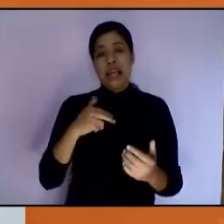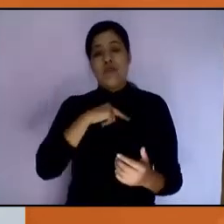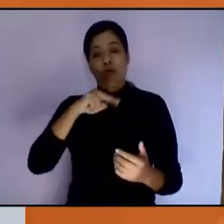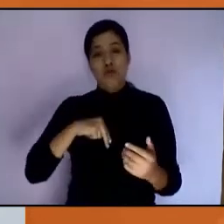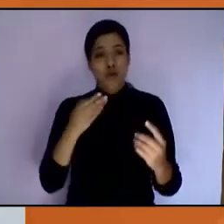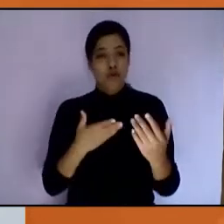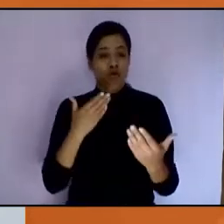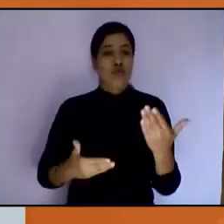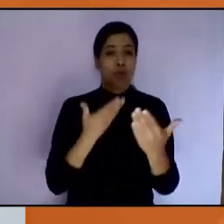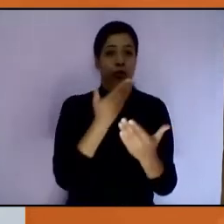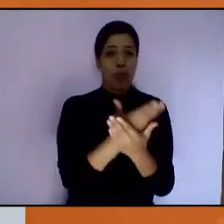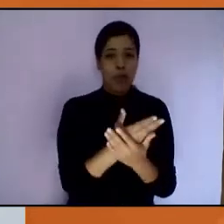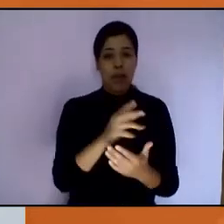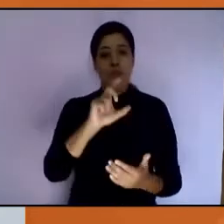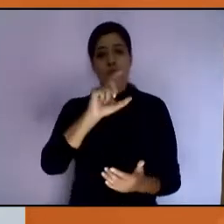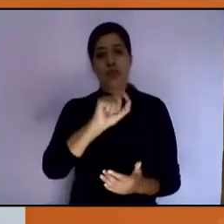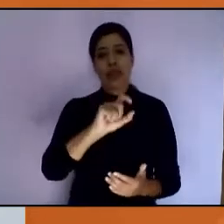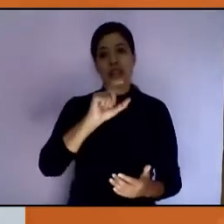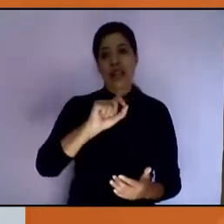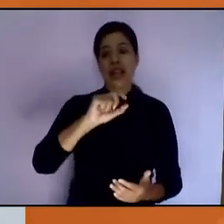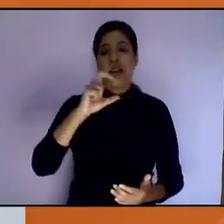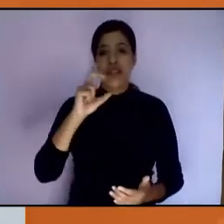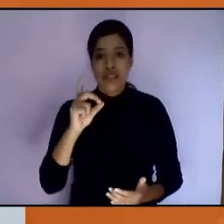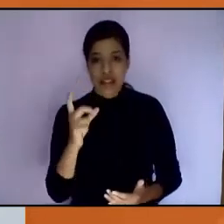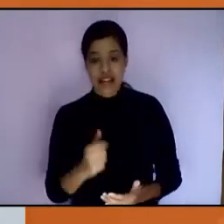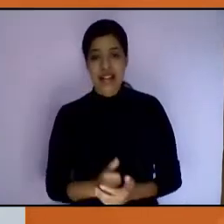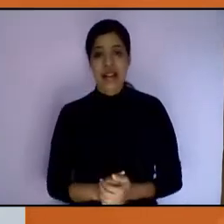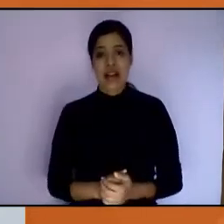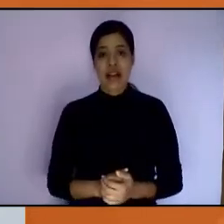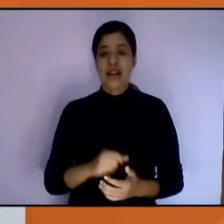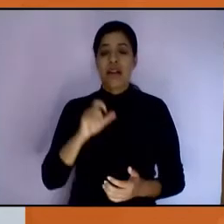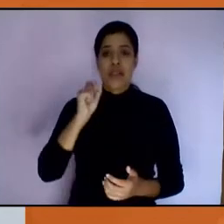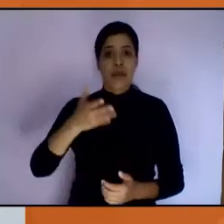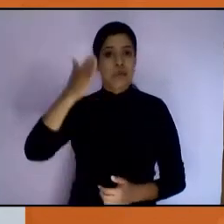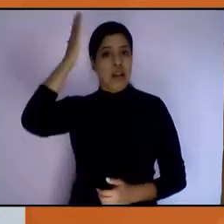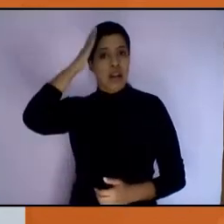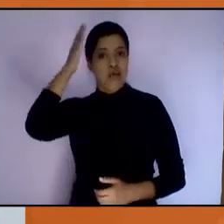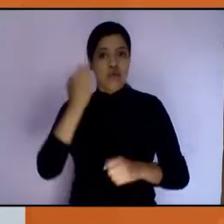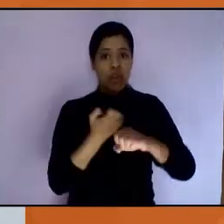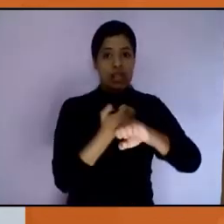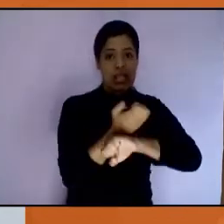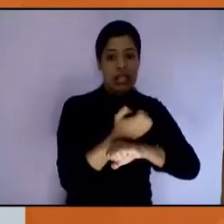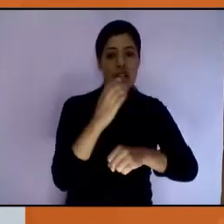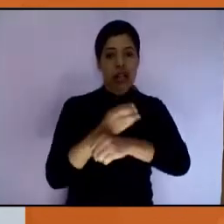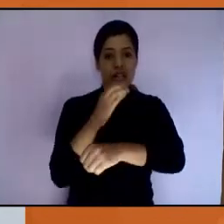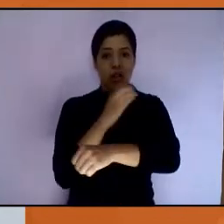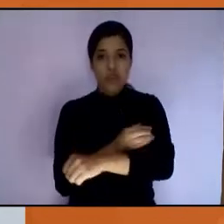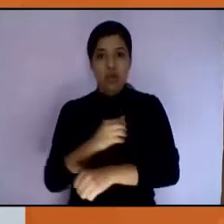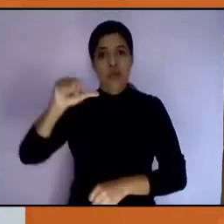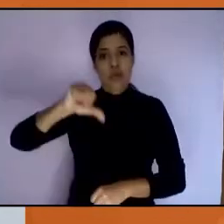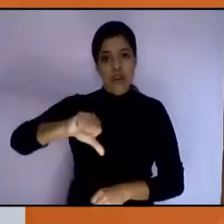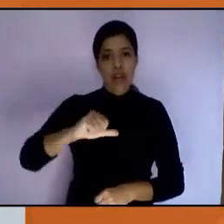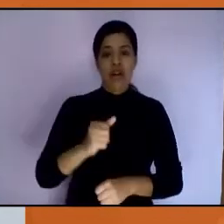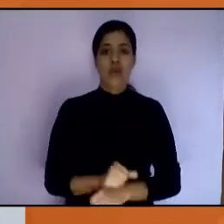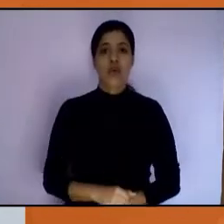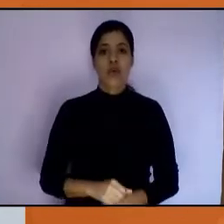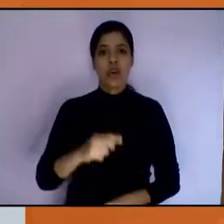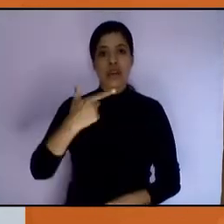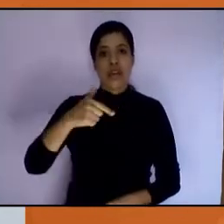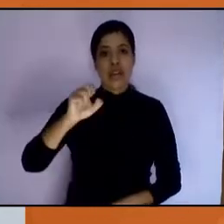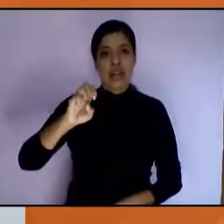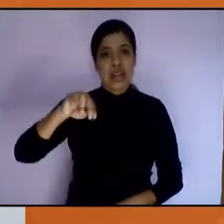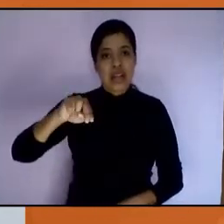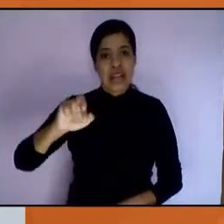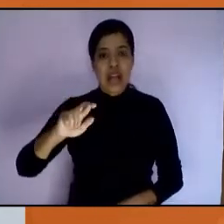Estratégico 2030. Saludo con cariño y respeto a nuestras autoridades estatales que nos acompañan el día de hoy, a Genaro Alaniz de la